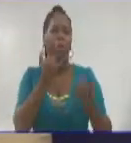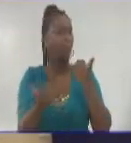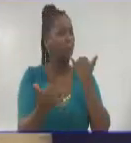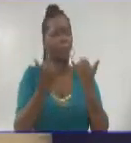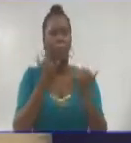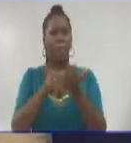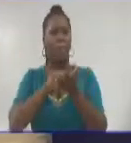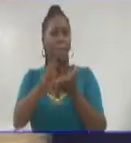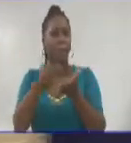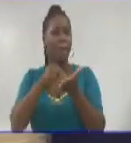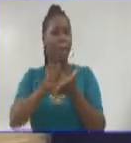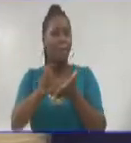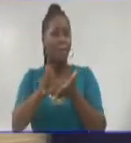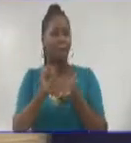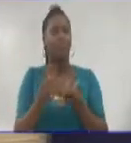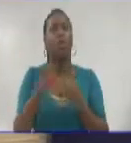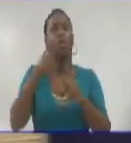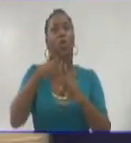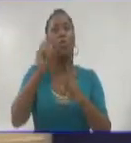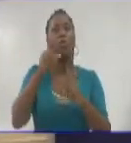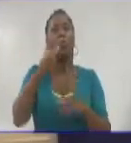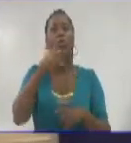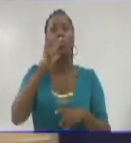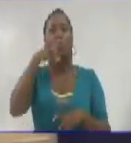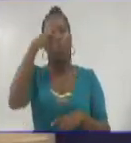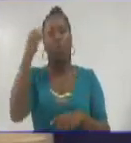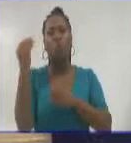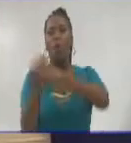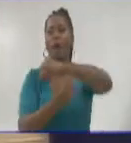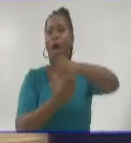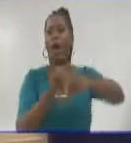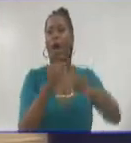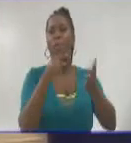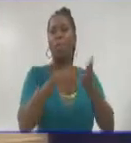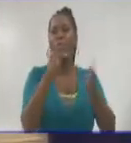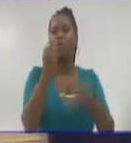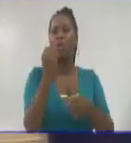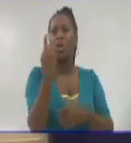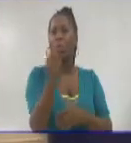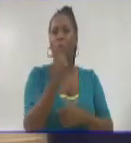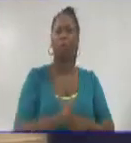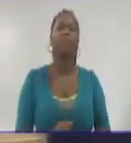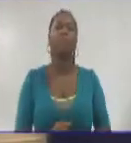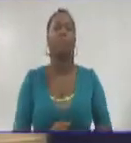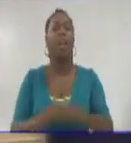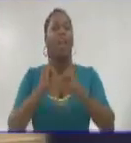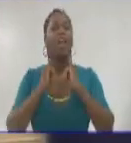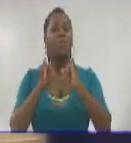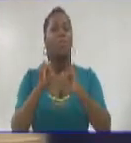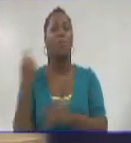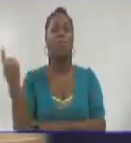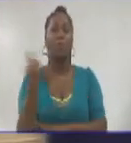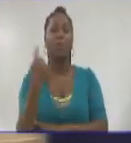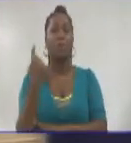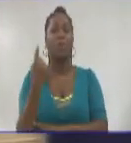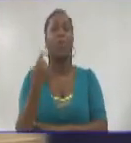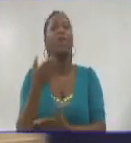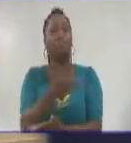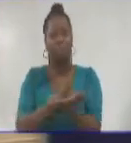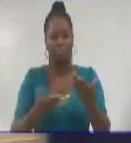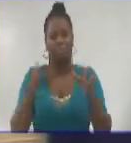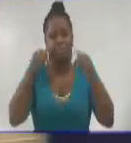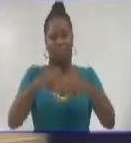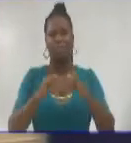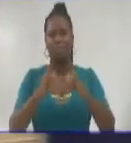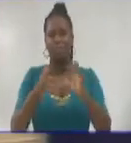mensajería instantánea cubana TODOS, que ya cuenta con una versión 1.0. Son informaciones de carácter nacional que compartimos con ustedes